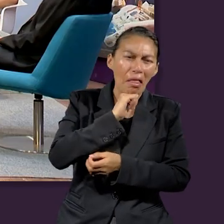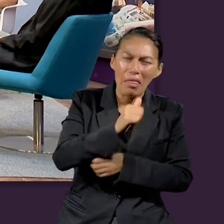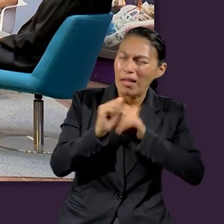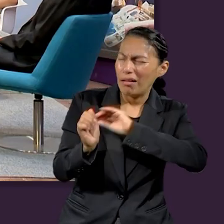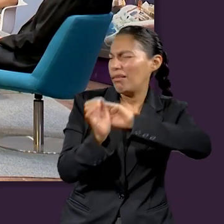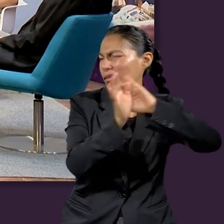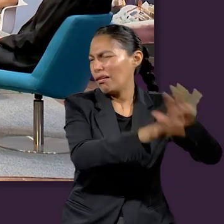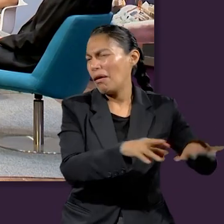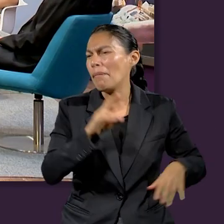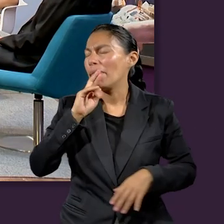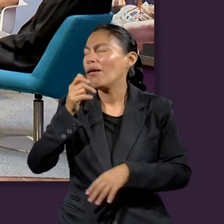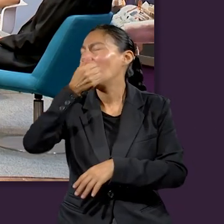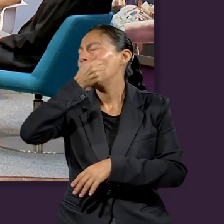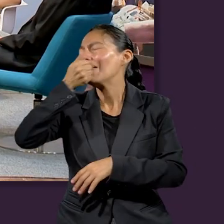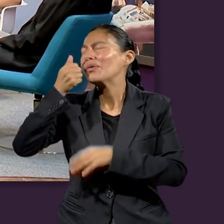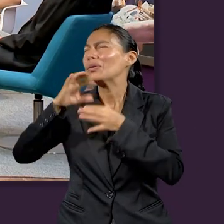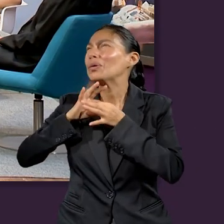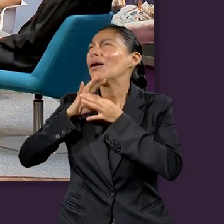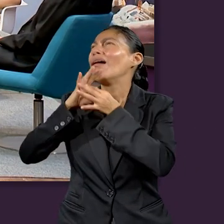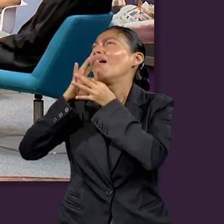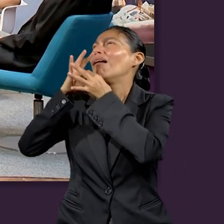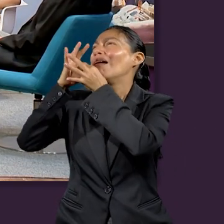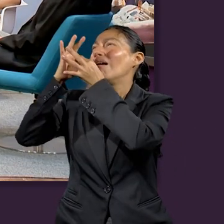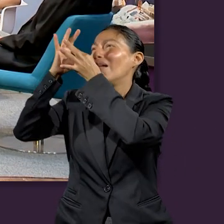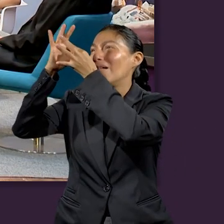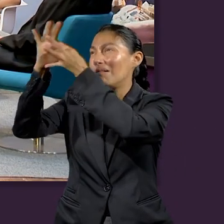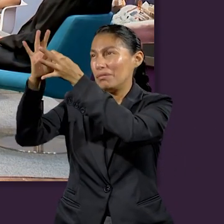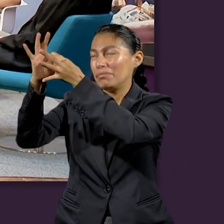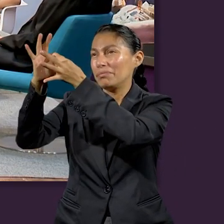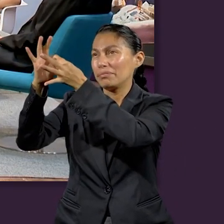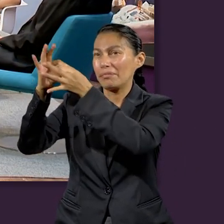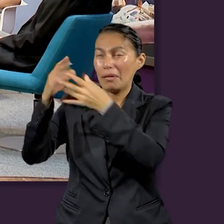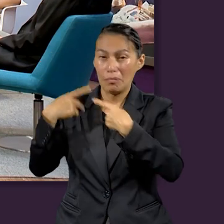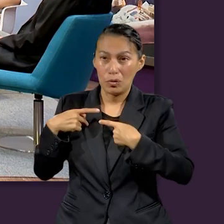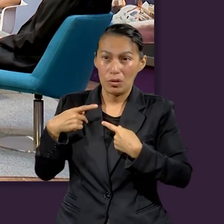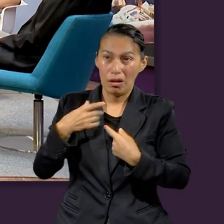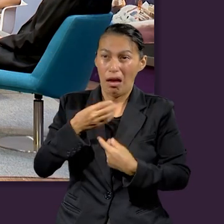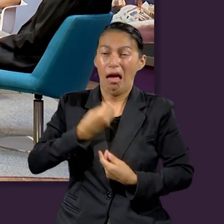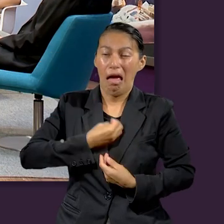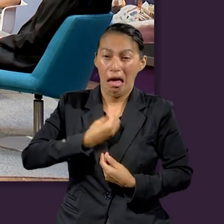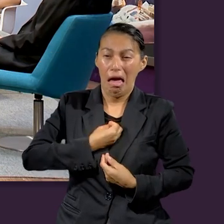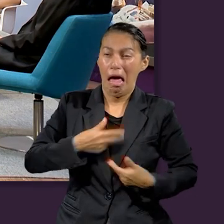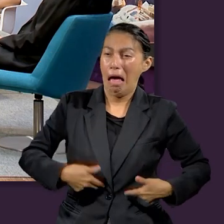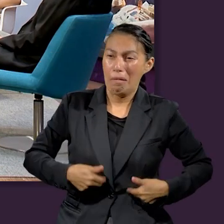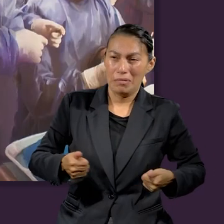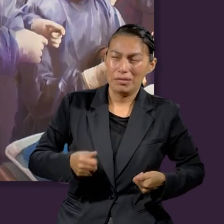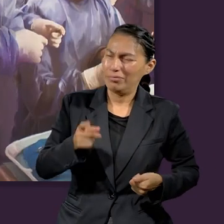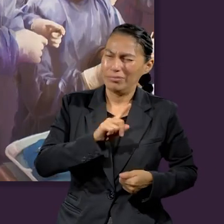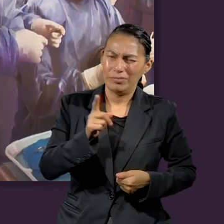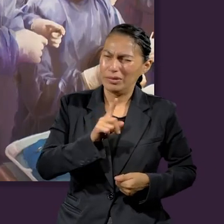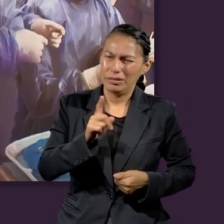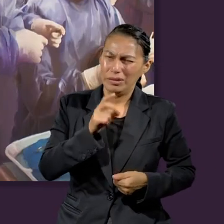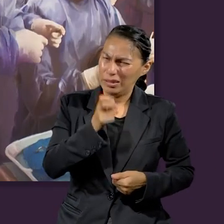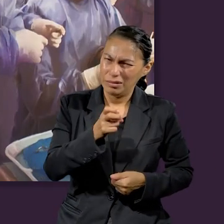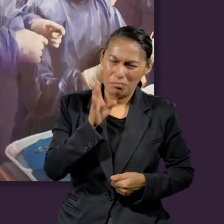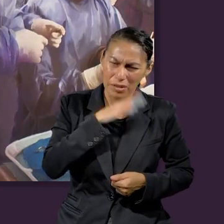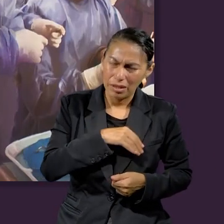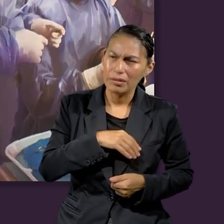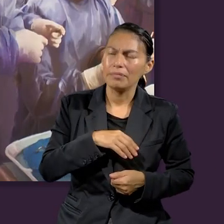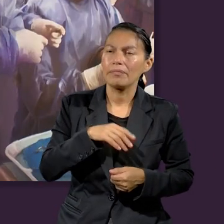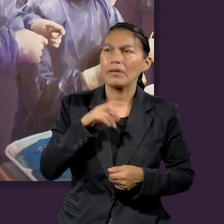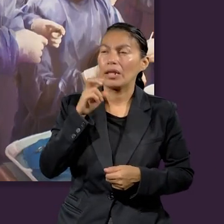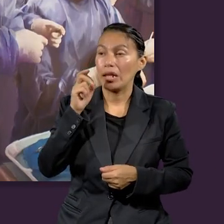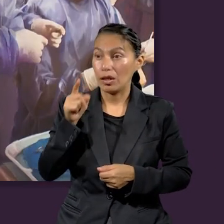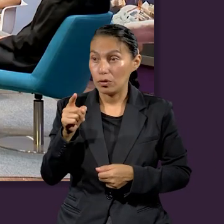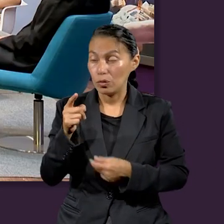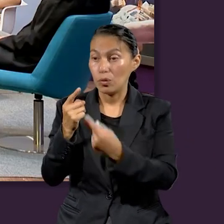segundo plano. Entonces, pues ellos aguantaban, vamos a decir, ellos ayunaban, no quiero decir aguantaban hambre, ya lo dije, pero bueno, no lo tomen así.